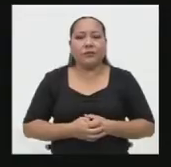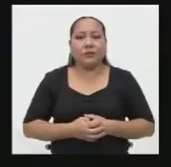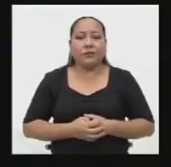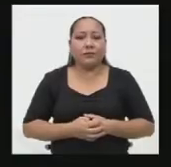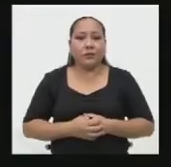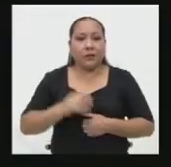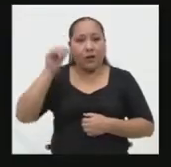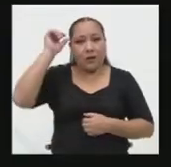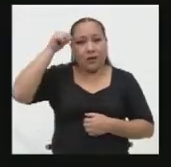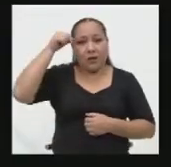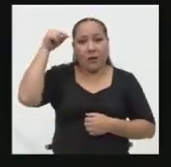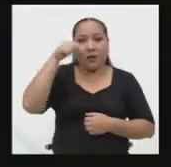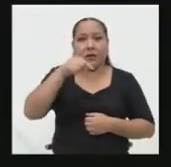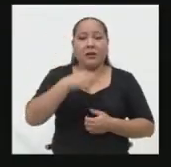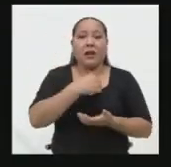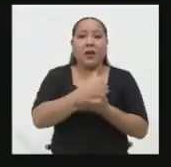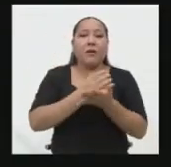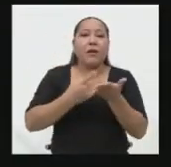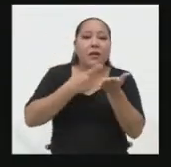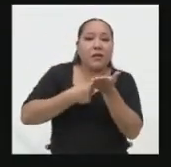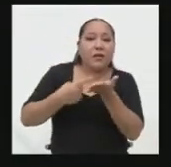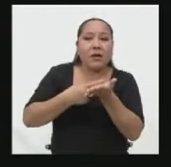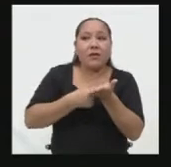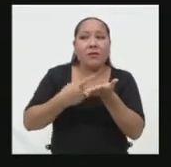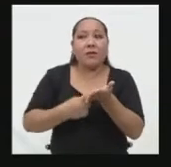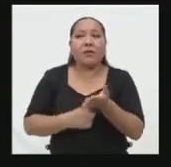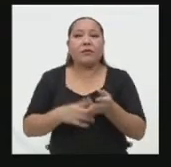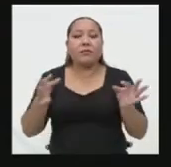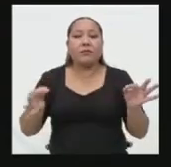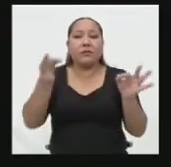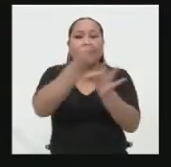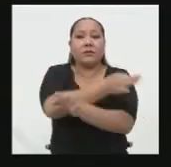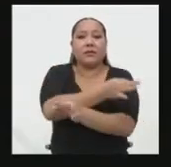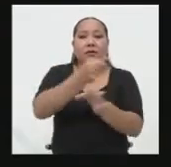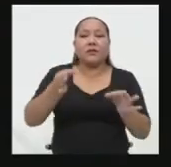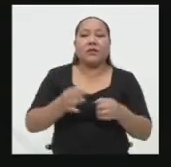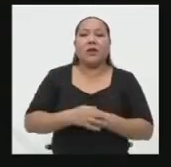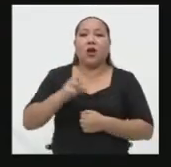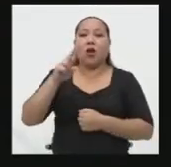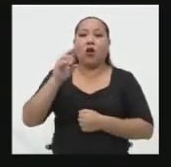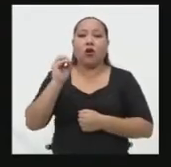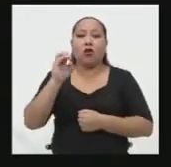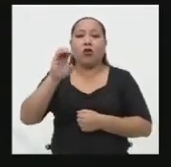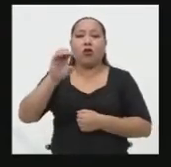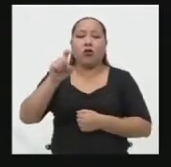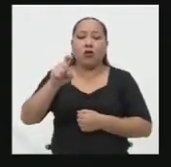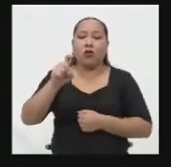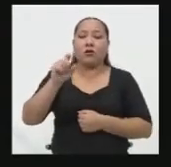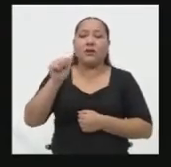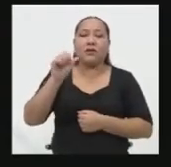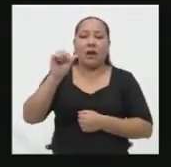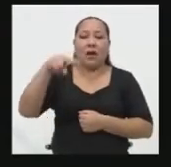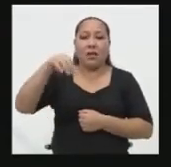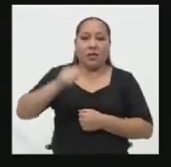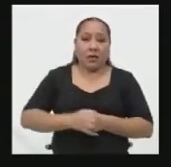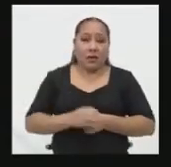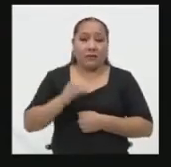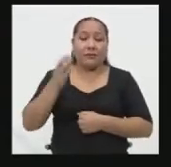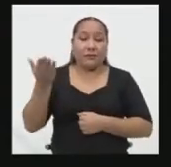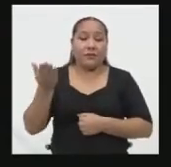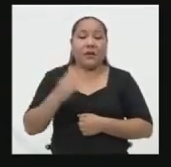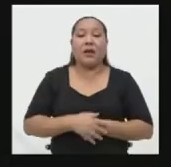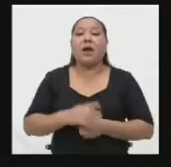Recuerdo que estamos en la etapa del debate. Ahora se invierten los roles y la candidata Roxana Cristina López Larroza tendrá que